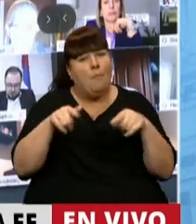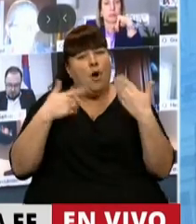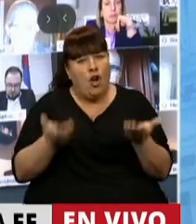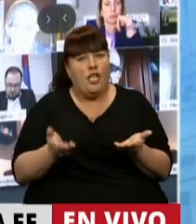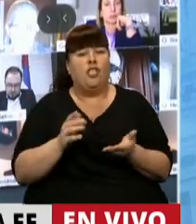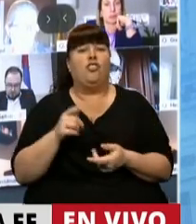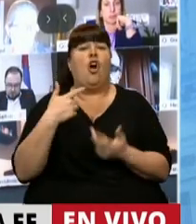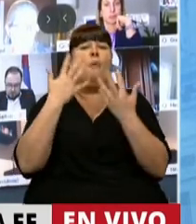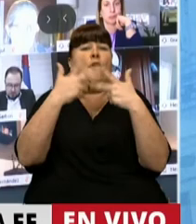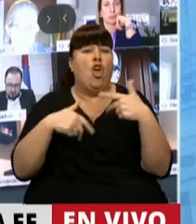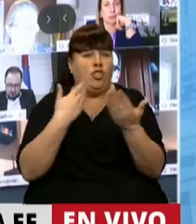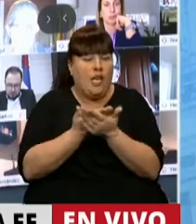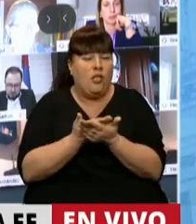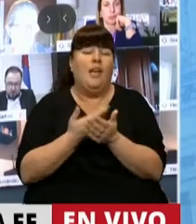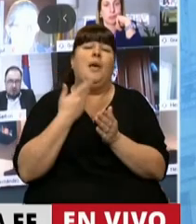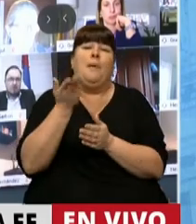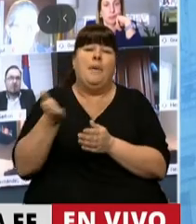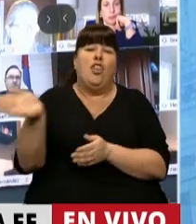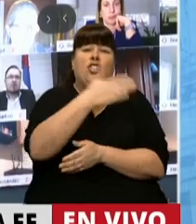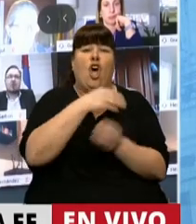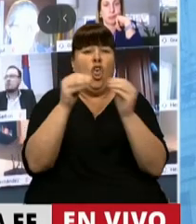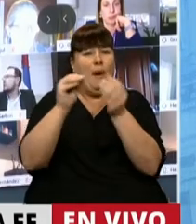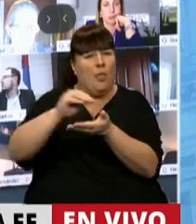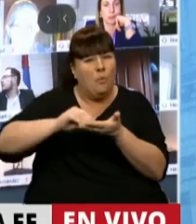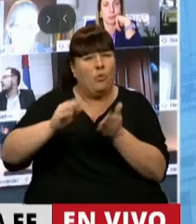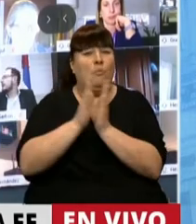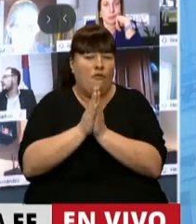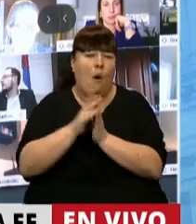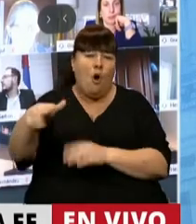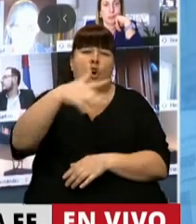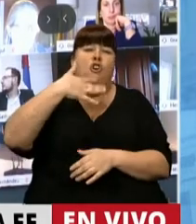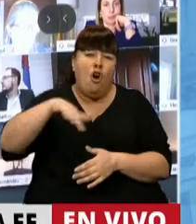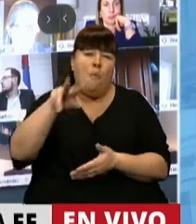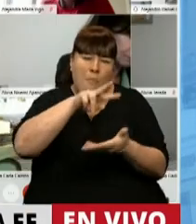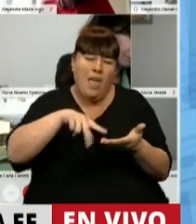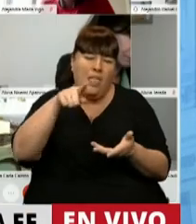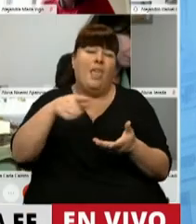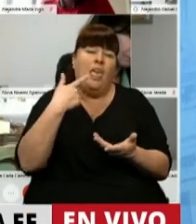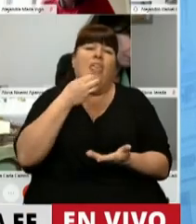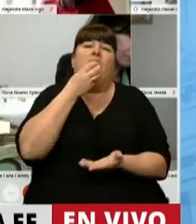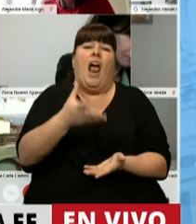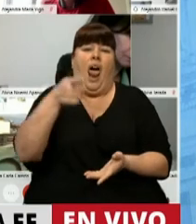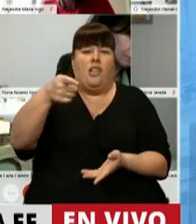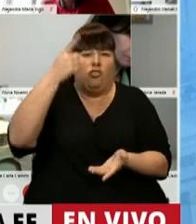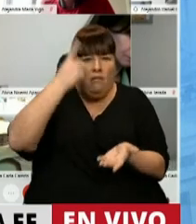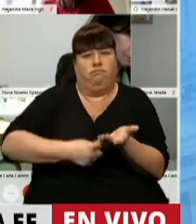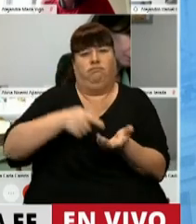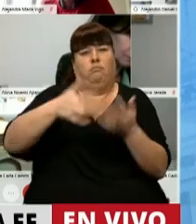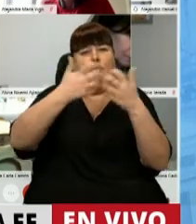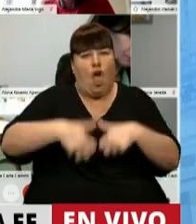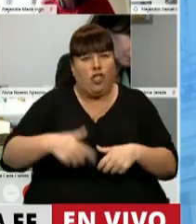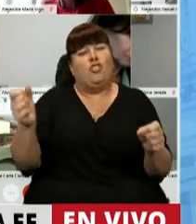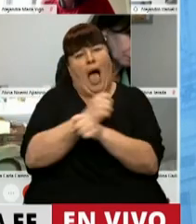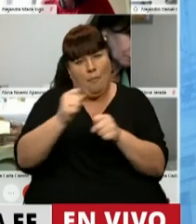sentido del proyecto y apelo a todos mis colegas para la comprensión del mismo en que podamos declarar este